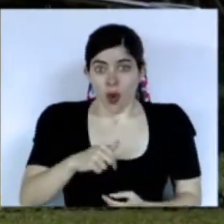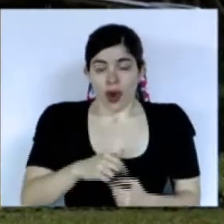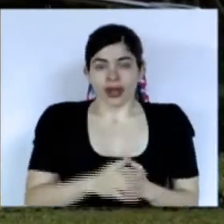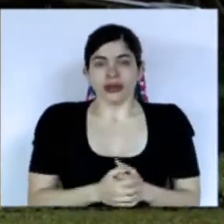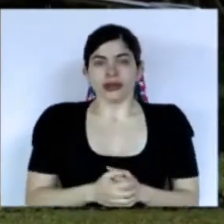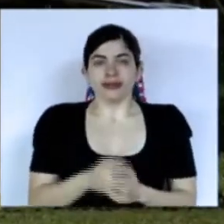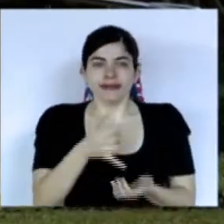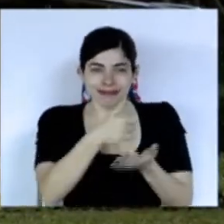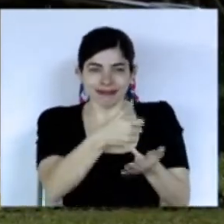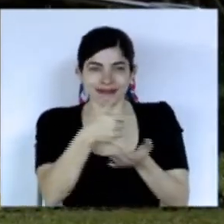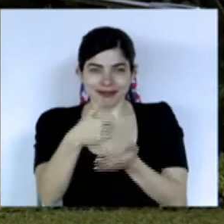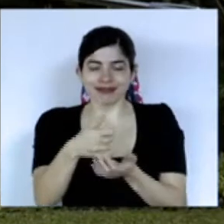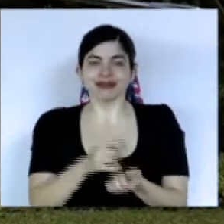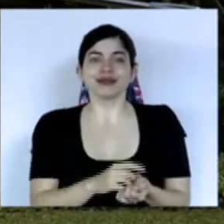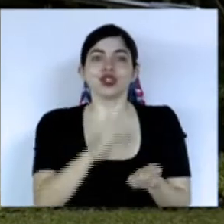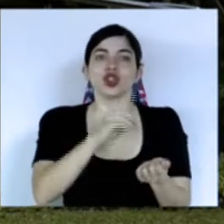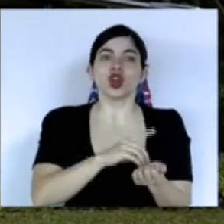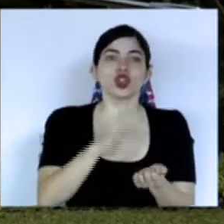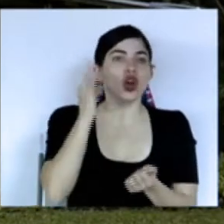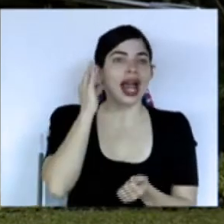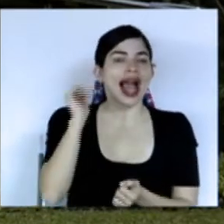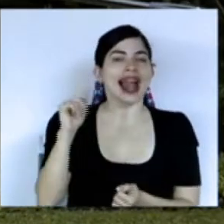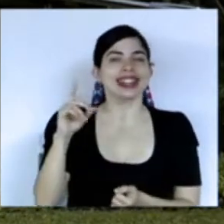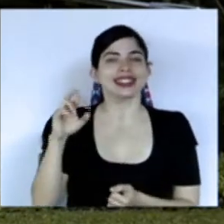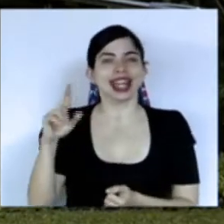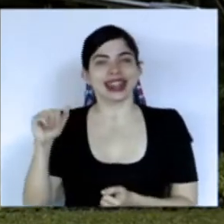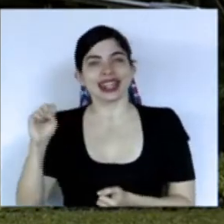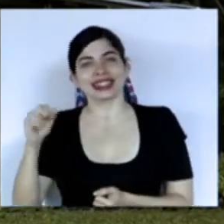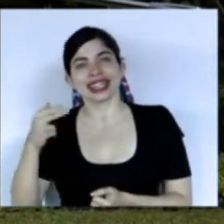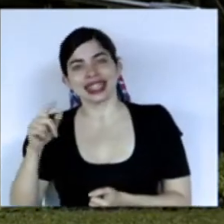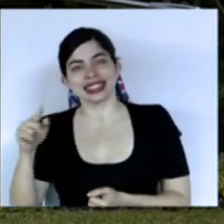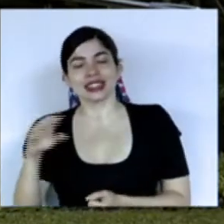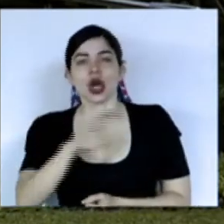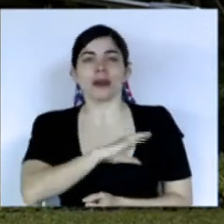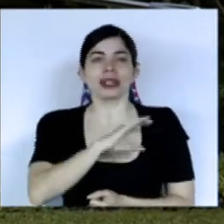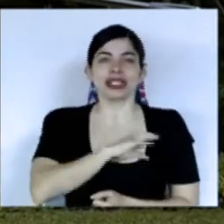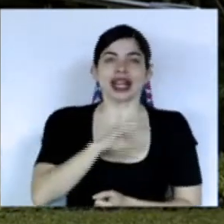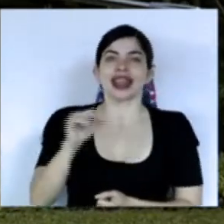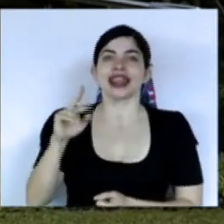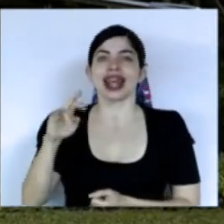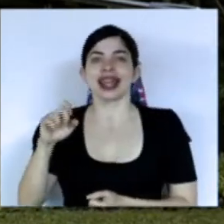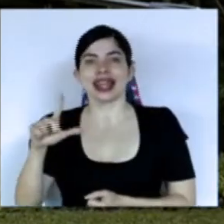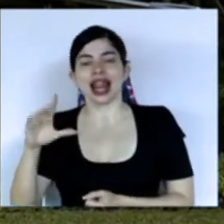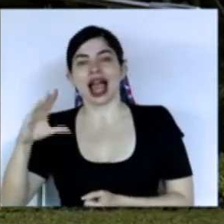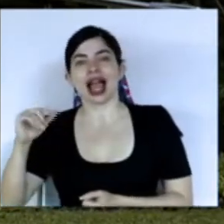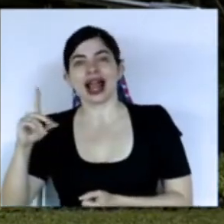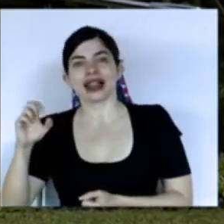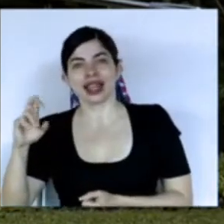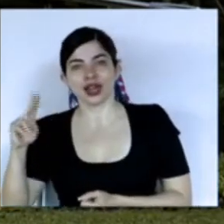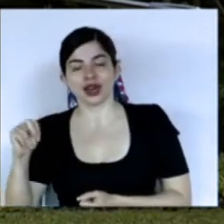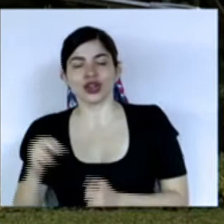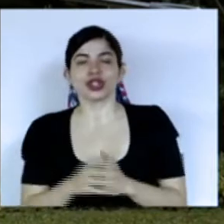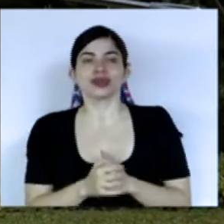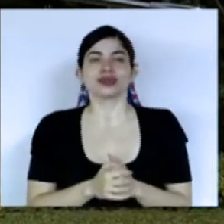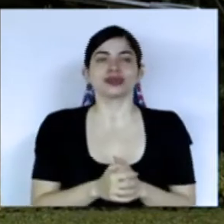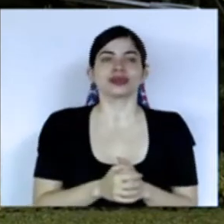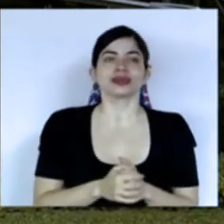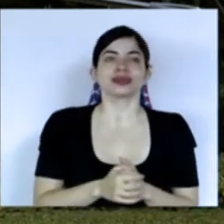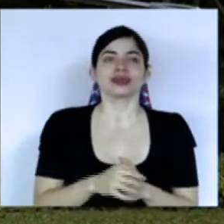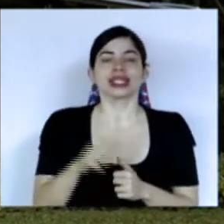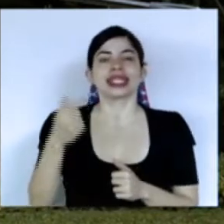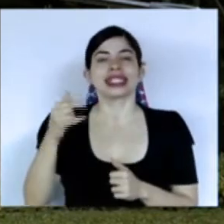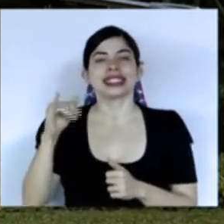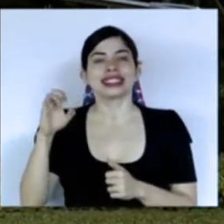a la doctora Alexandra Sánchez al comisario Daniel Calderón al agente Giet